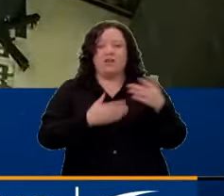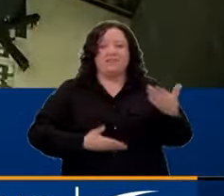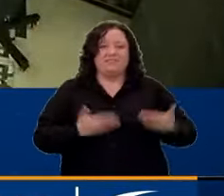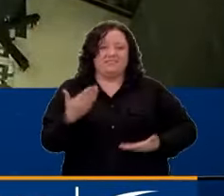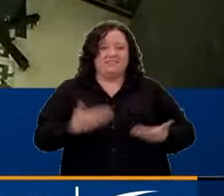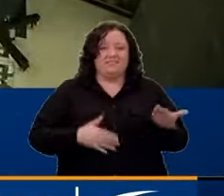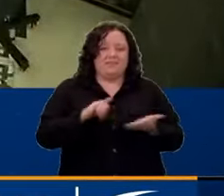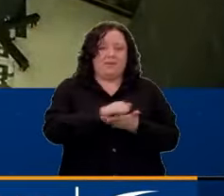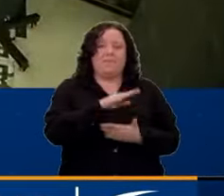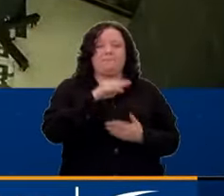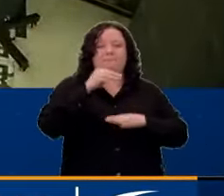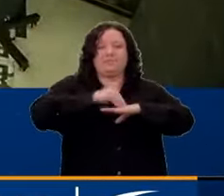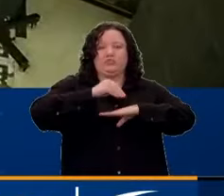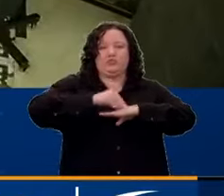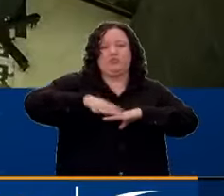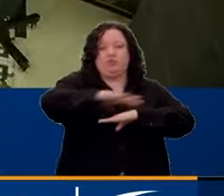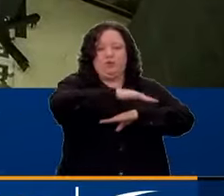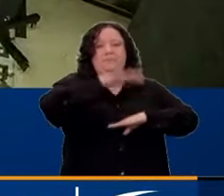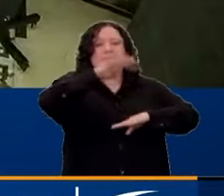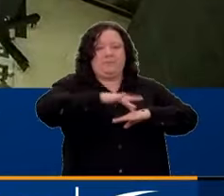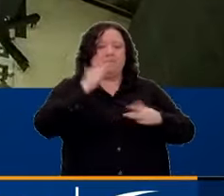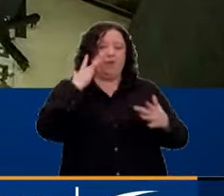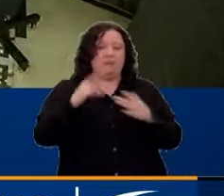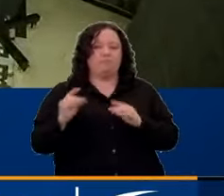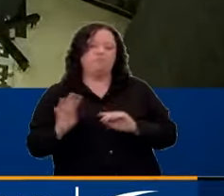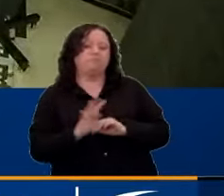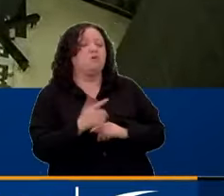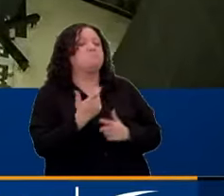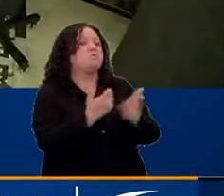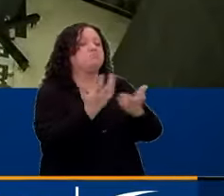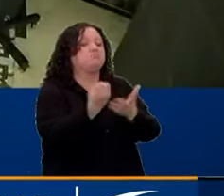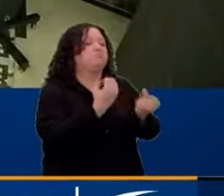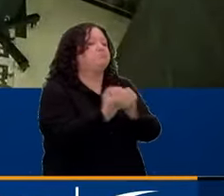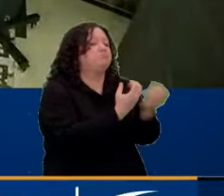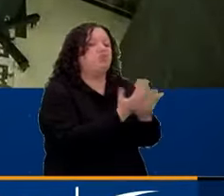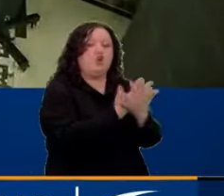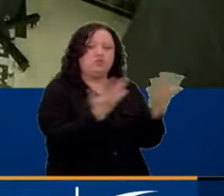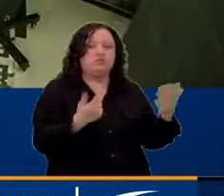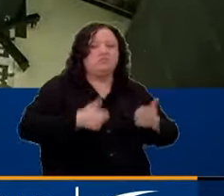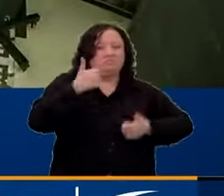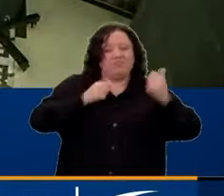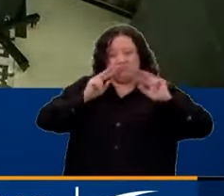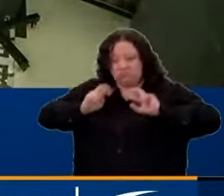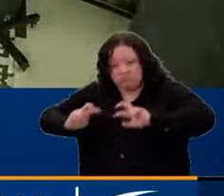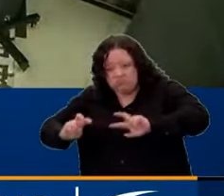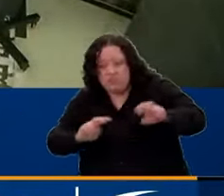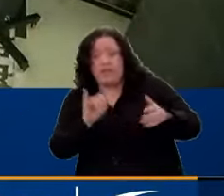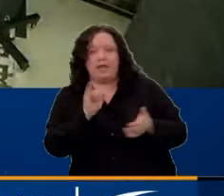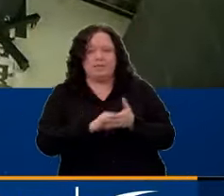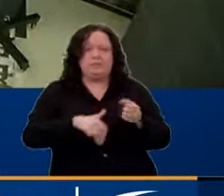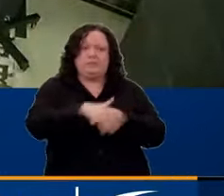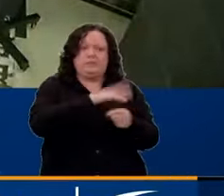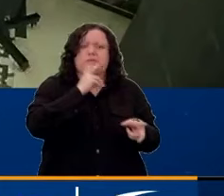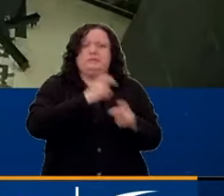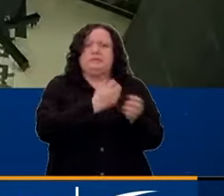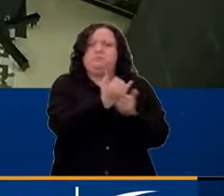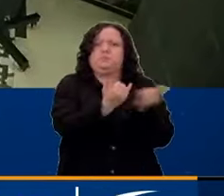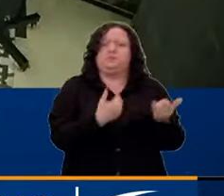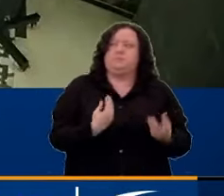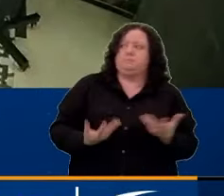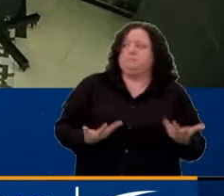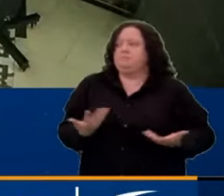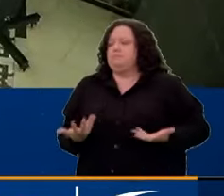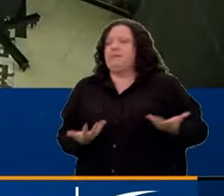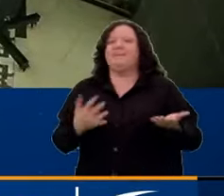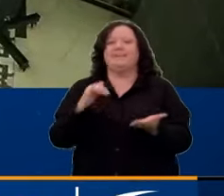del municipio de Bello, área metropolitana del Valle de Aburrá, se robaron celulares, joyas y dinero. Fueron momentos complejos para las personas que se encontraron en ese